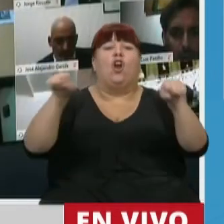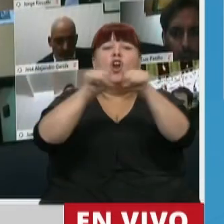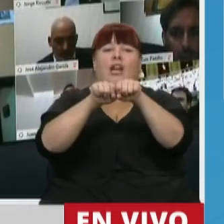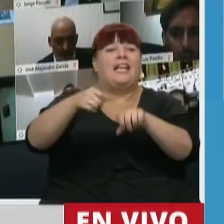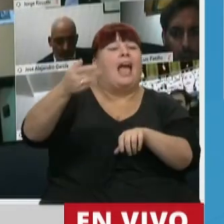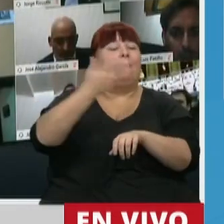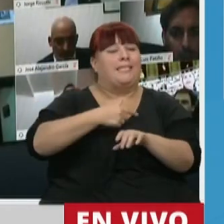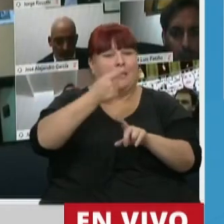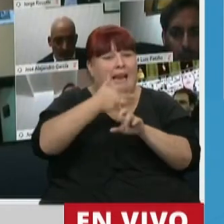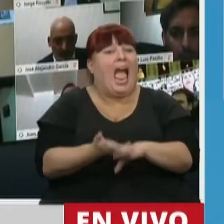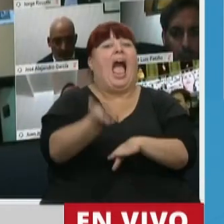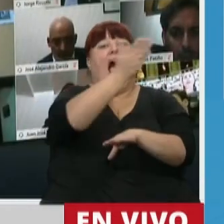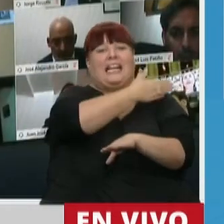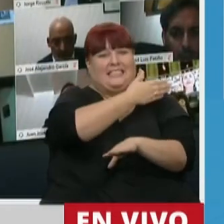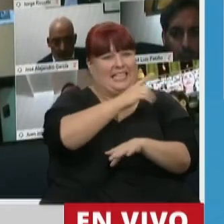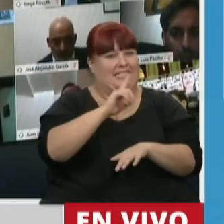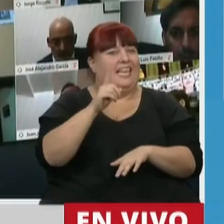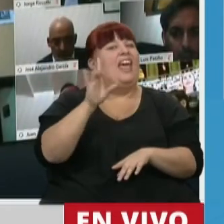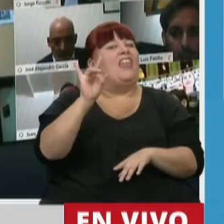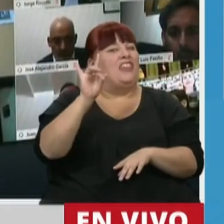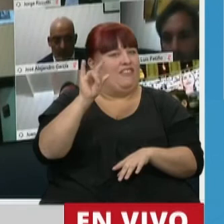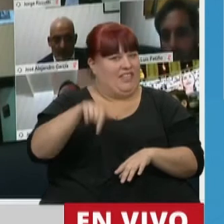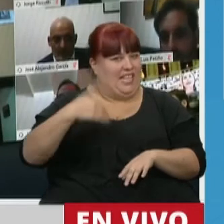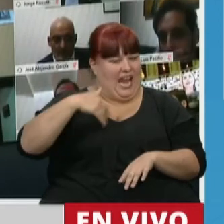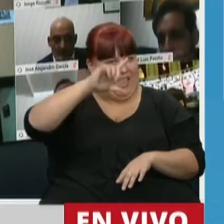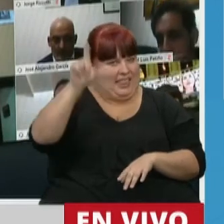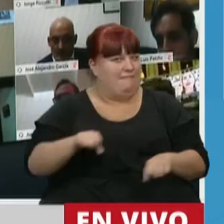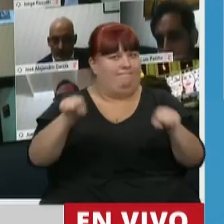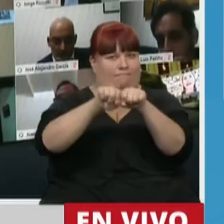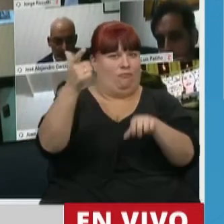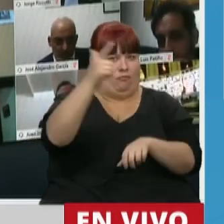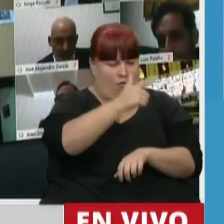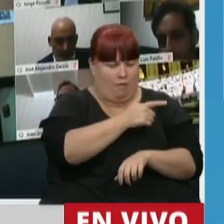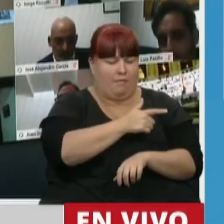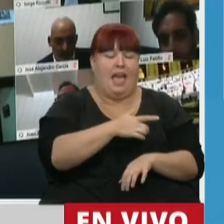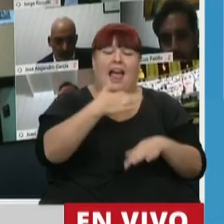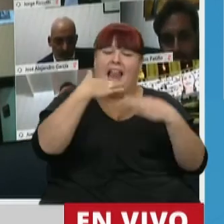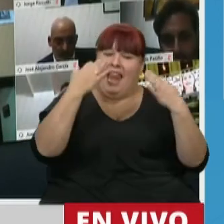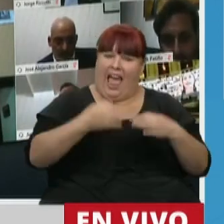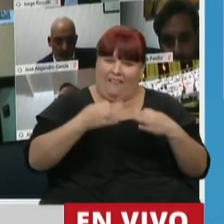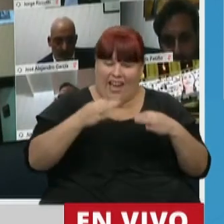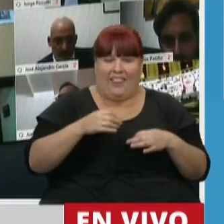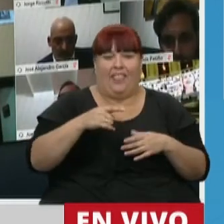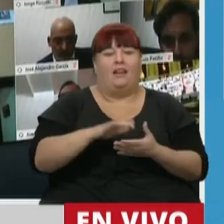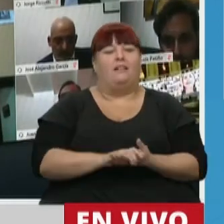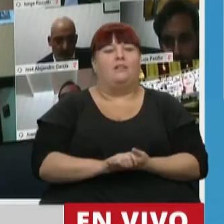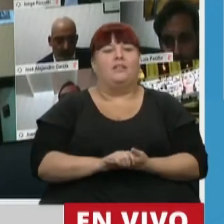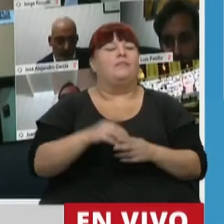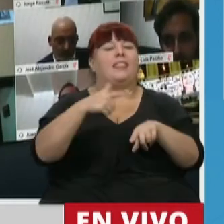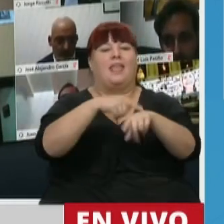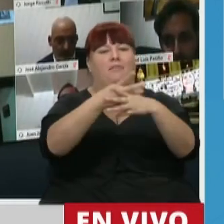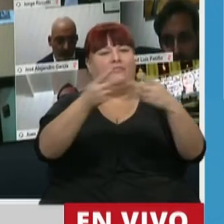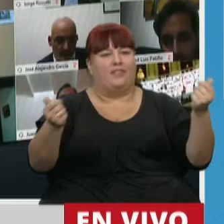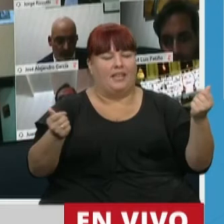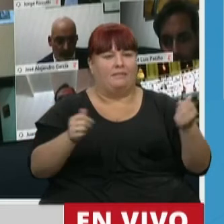antes del presidente Macri no era algo fácil en la Argentina. La verdad derriba al delato. Su tiempo,